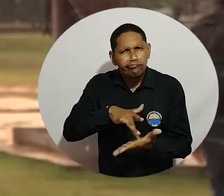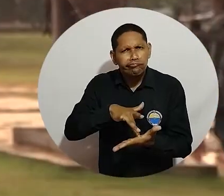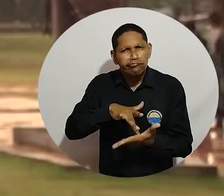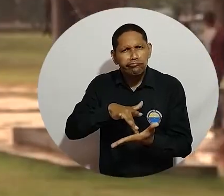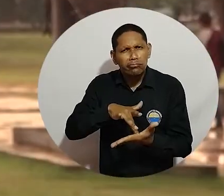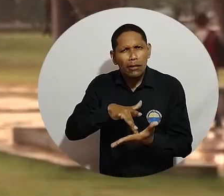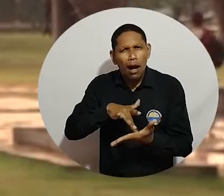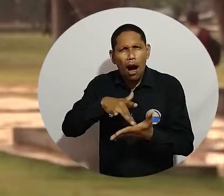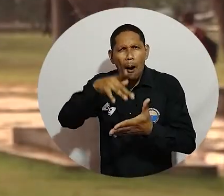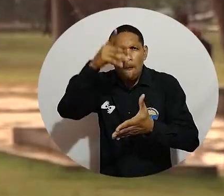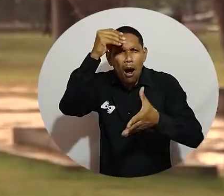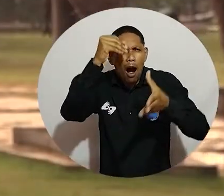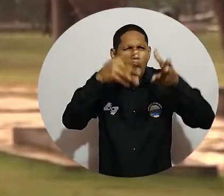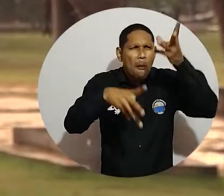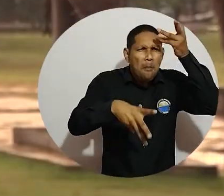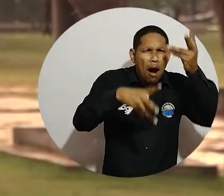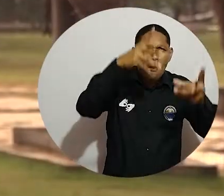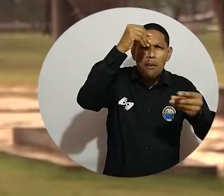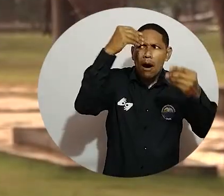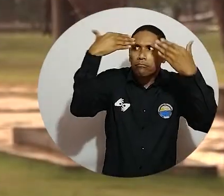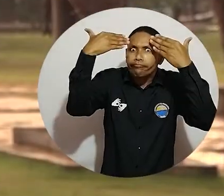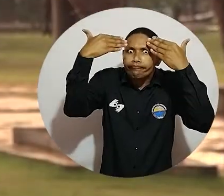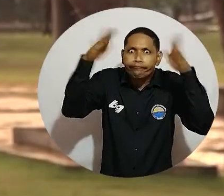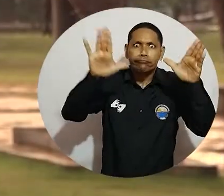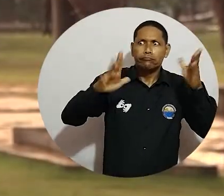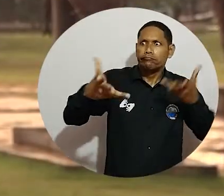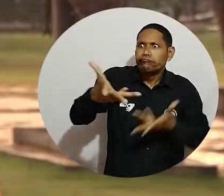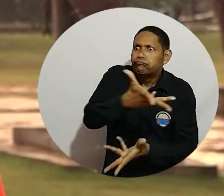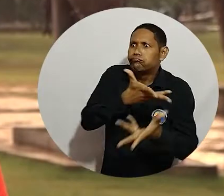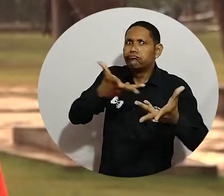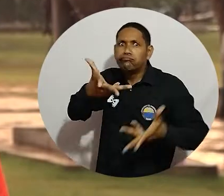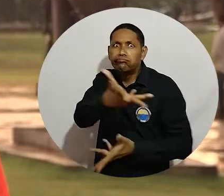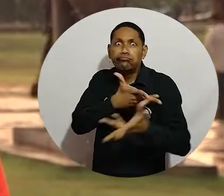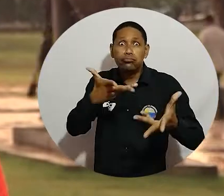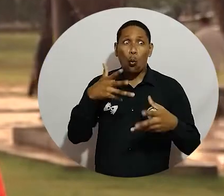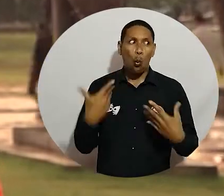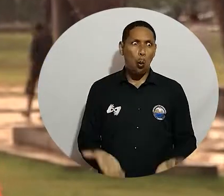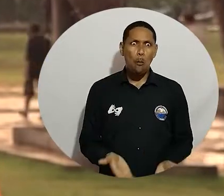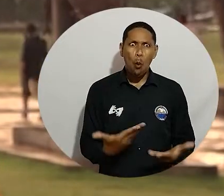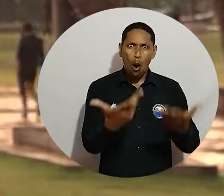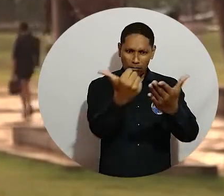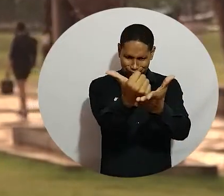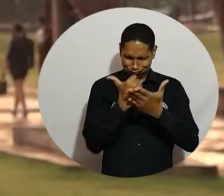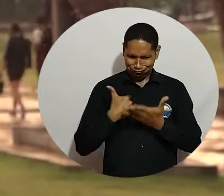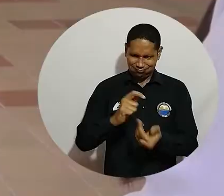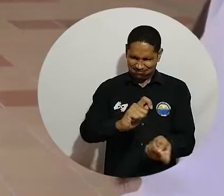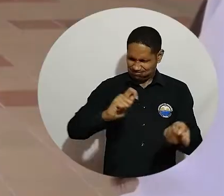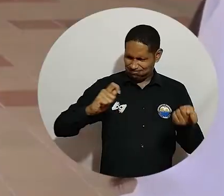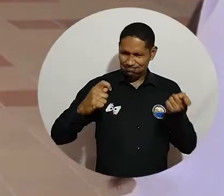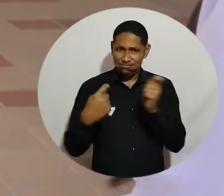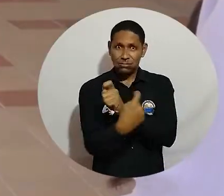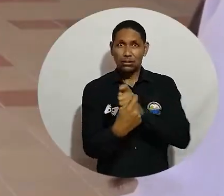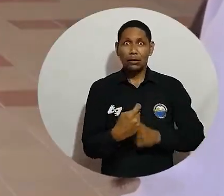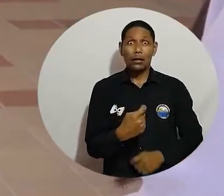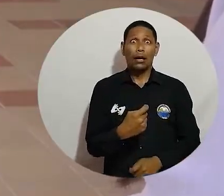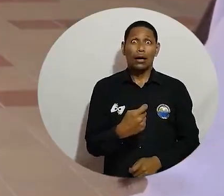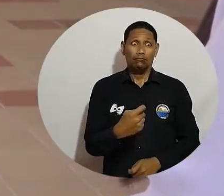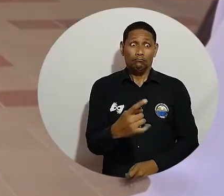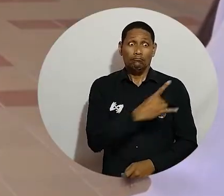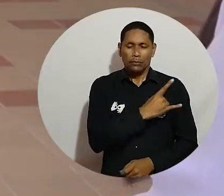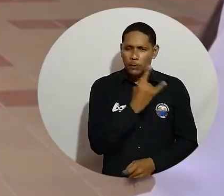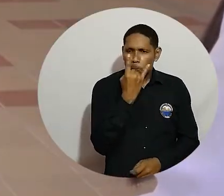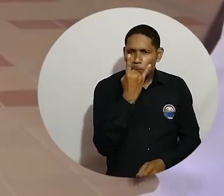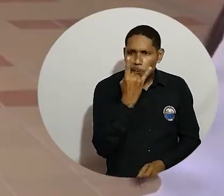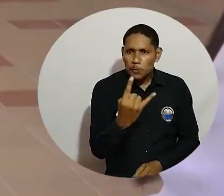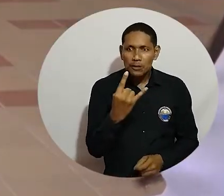a trabajar entre pares y aprender, compartir saberes, ese diálogo de saberes se convierte en una herramienta para el cambio. La universidad tiene ese interés